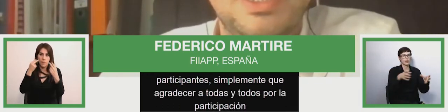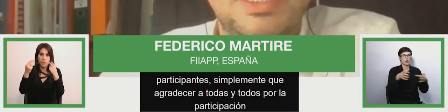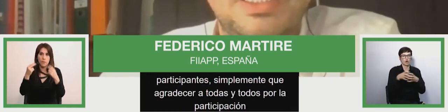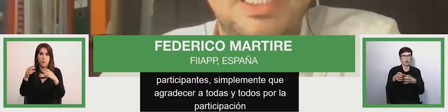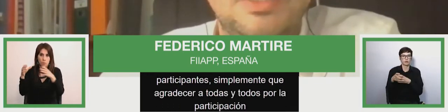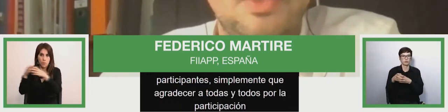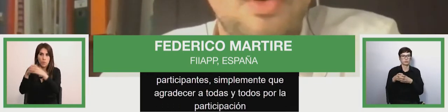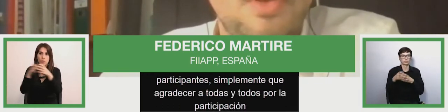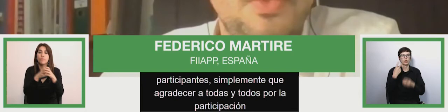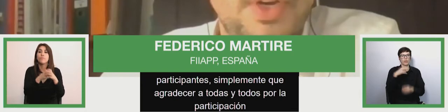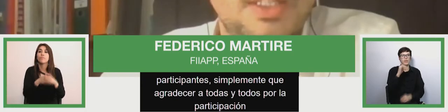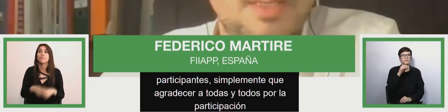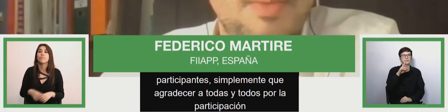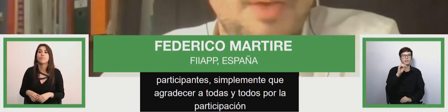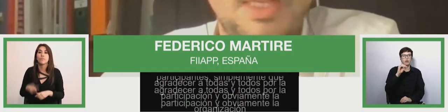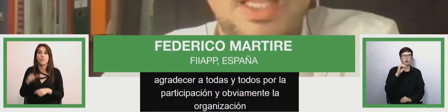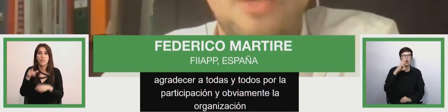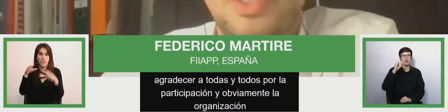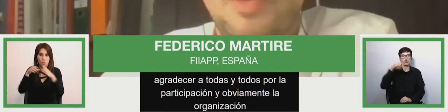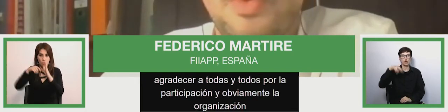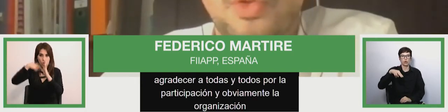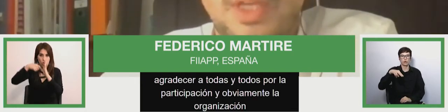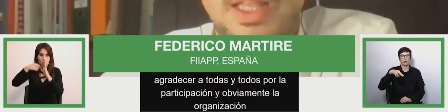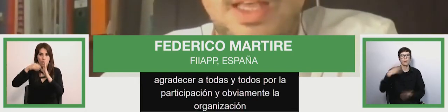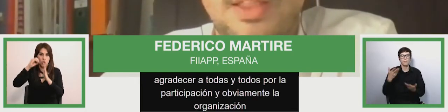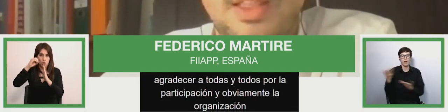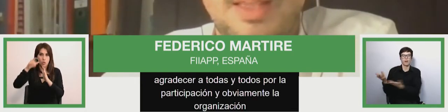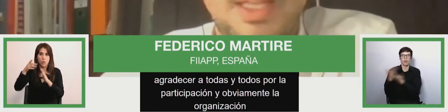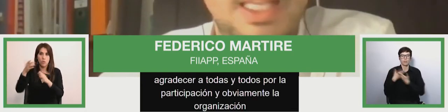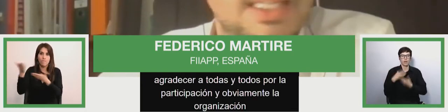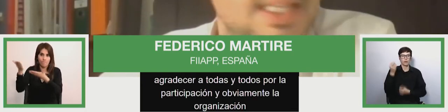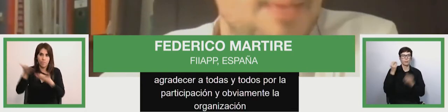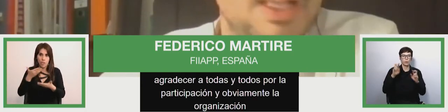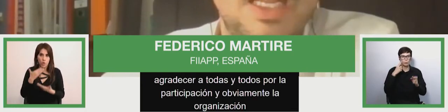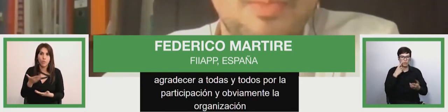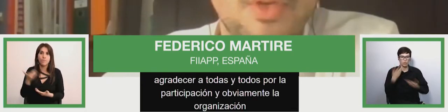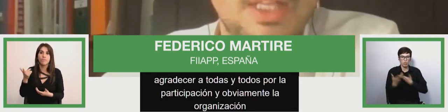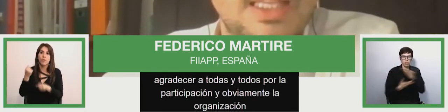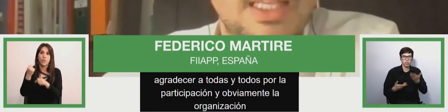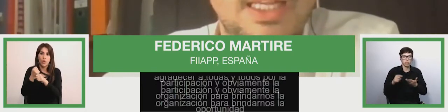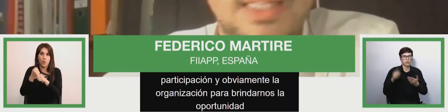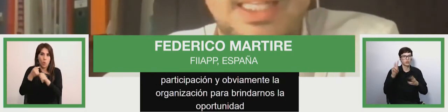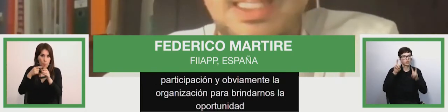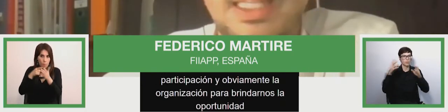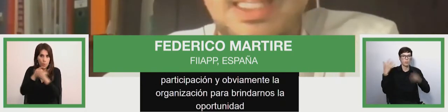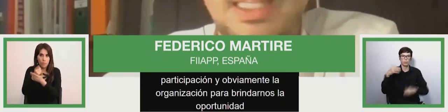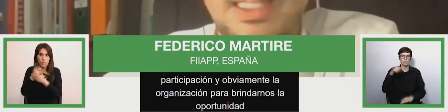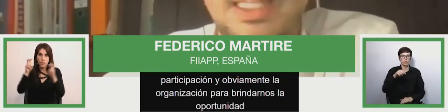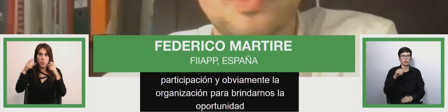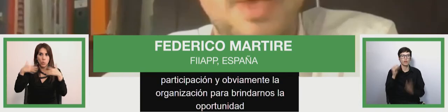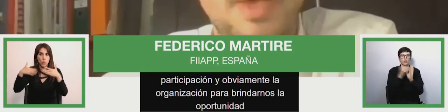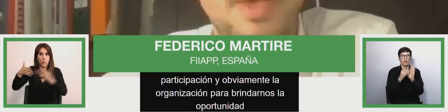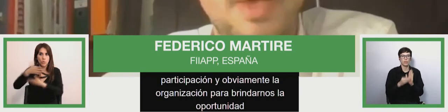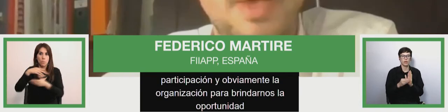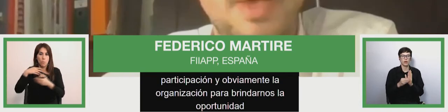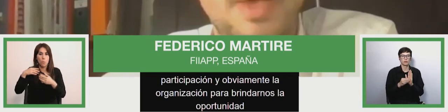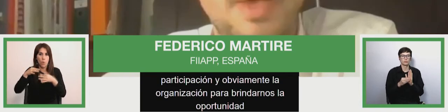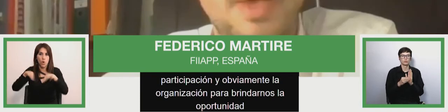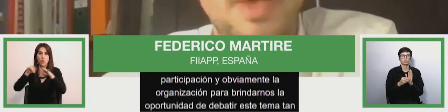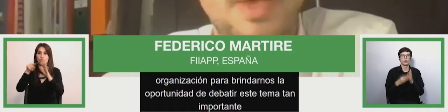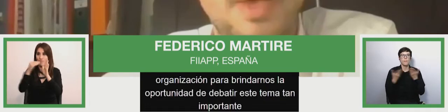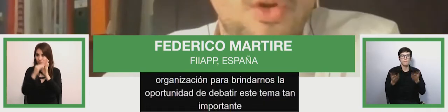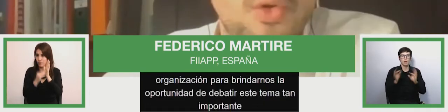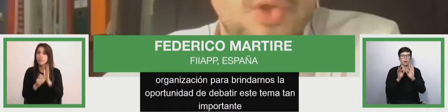de la Zero Conference para brindarnos la oportunidad de debatir este tema tan importante de las datos para la